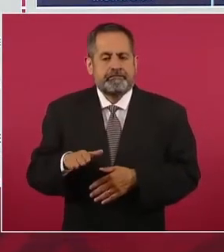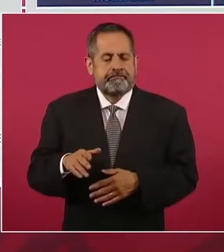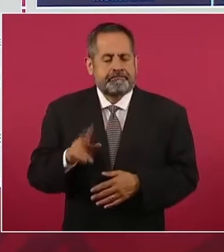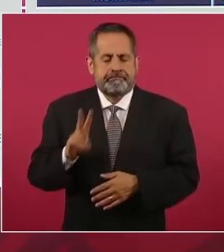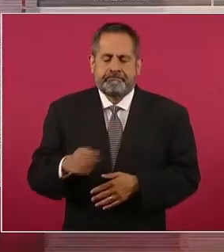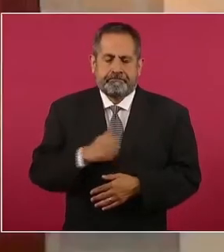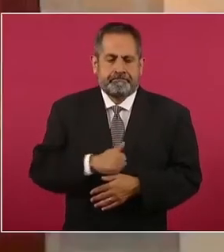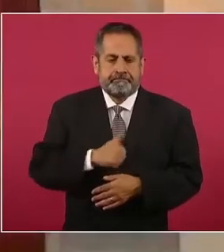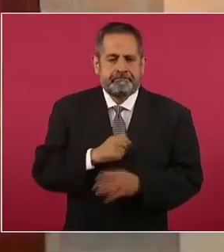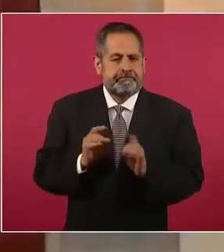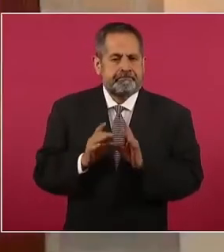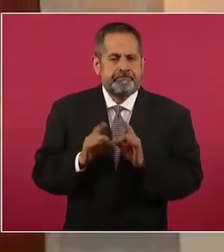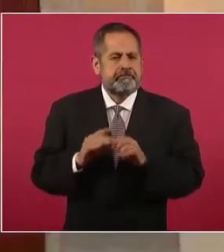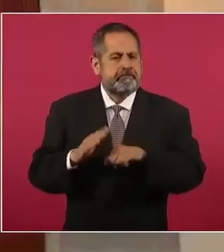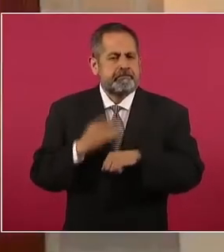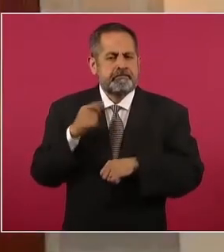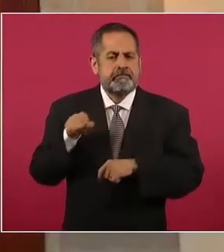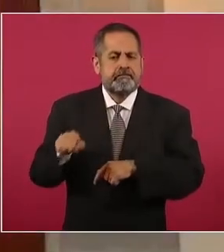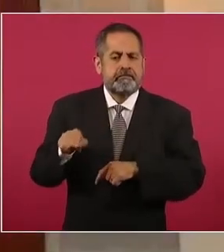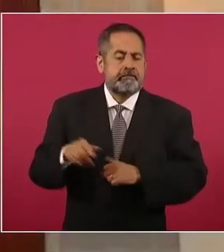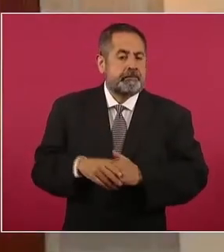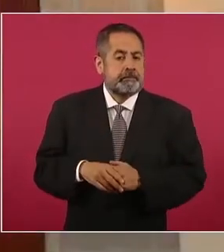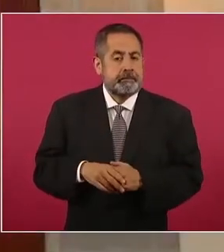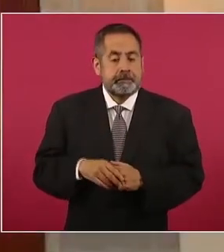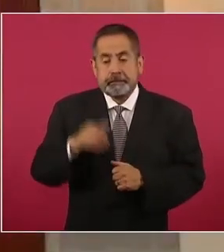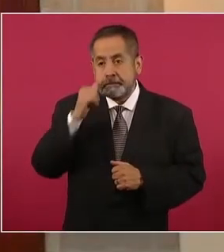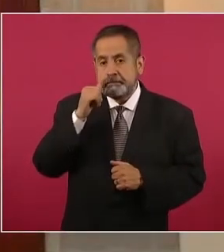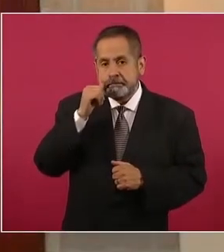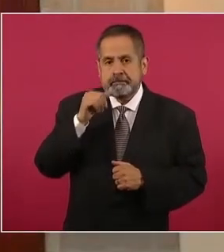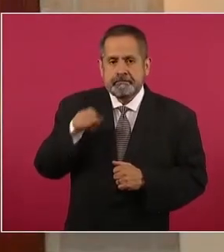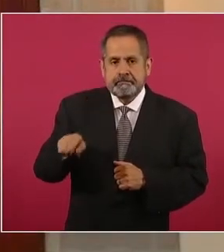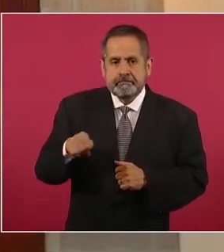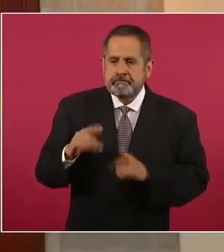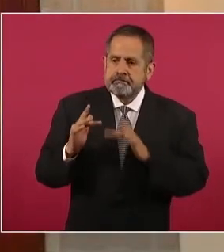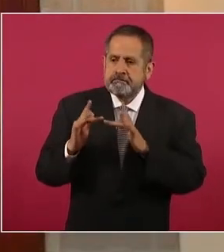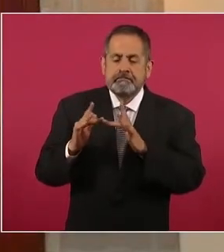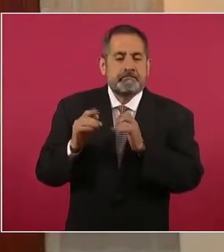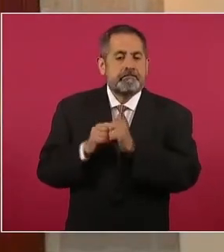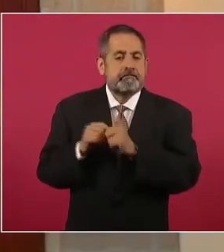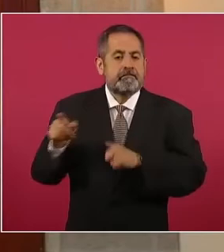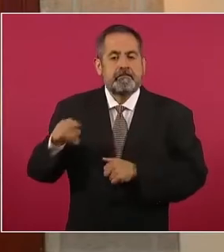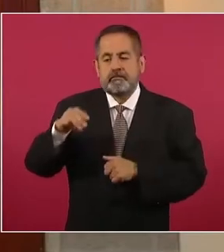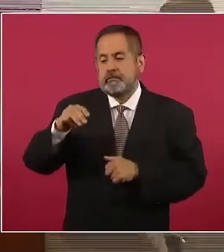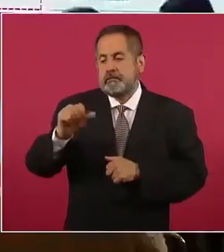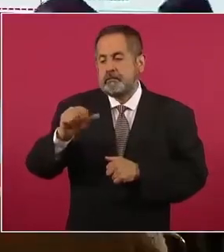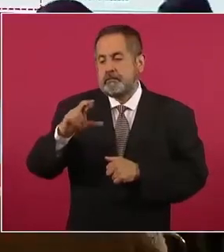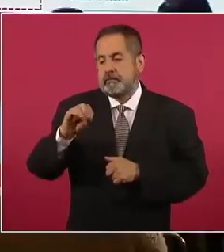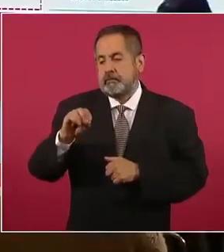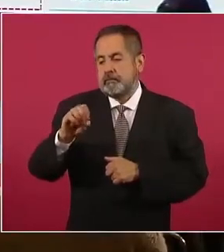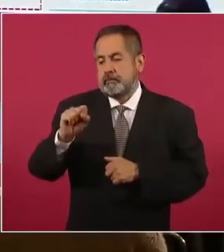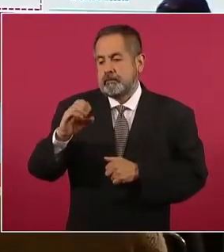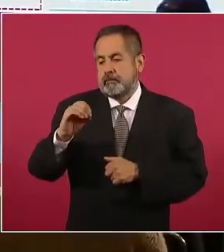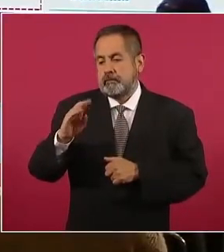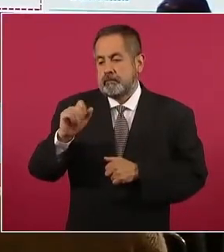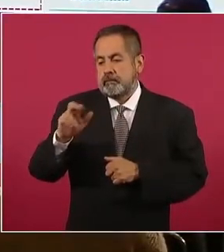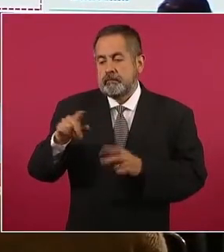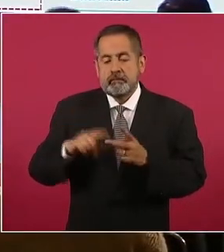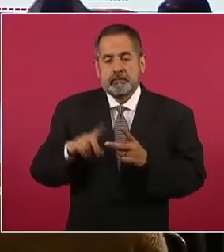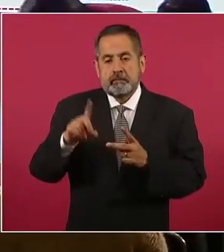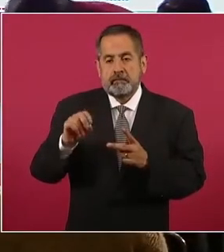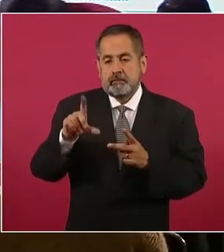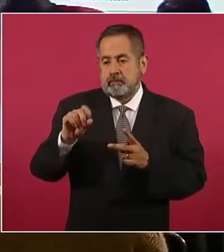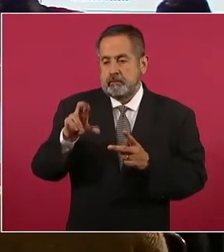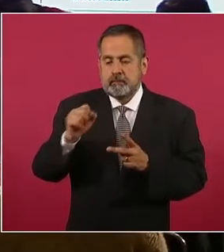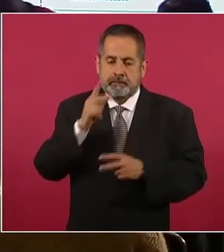de Devani, Escobar. Siempre se está en contacto con don Mario Escobar y Dolores Basaldúa, los padres de